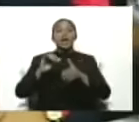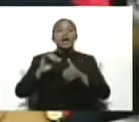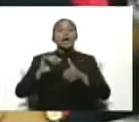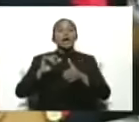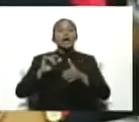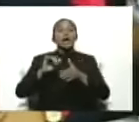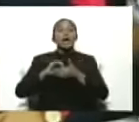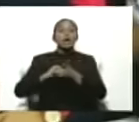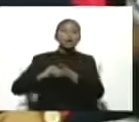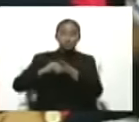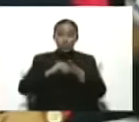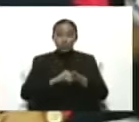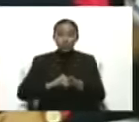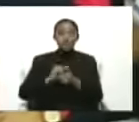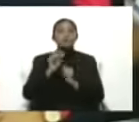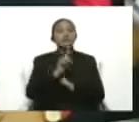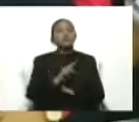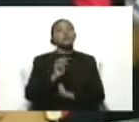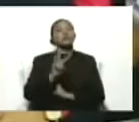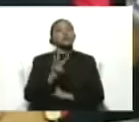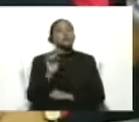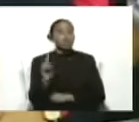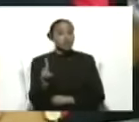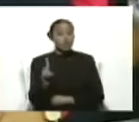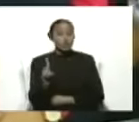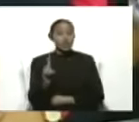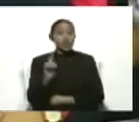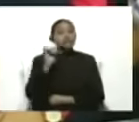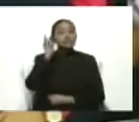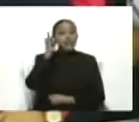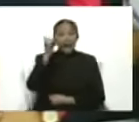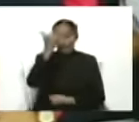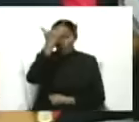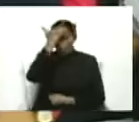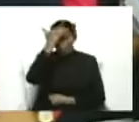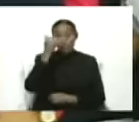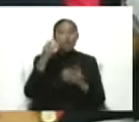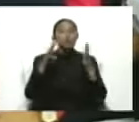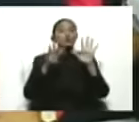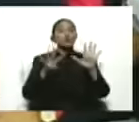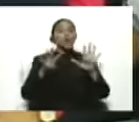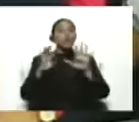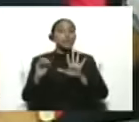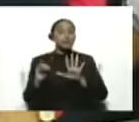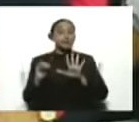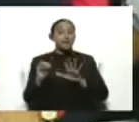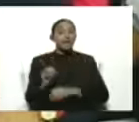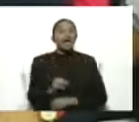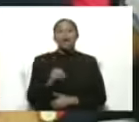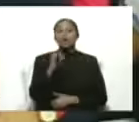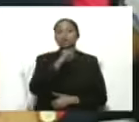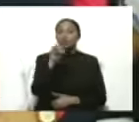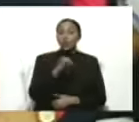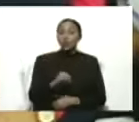131, Yaracuy 90, Zulia